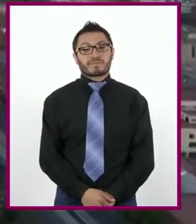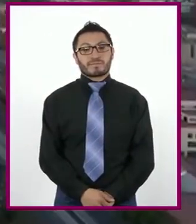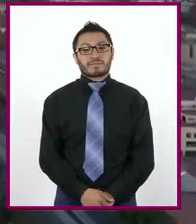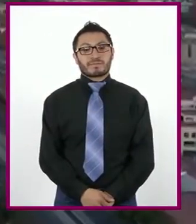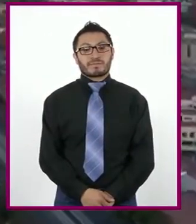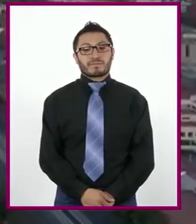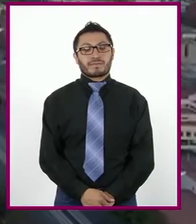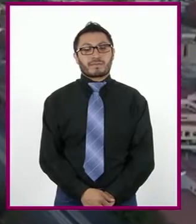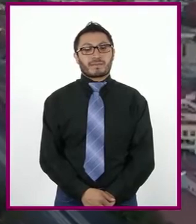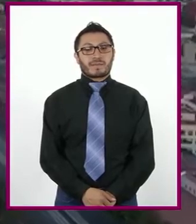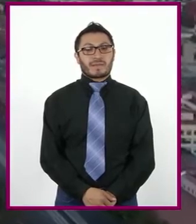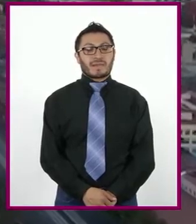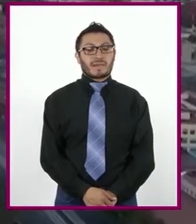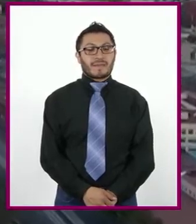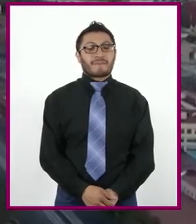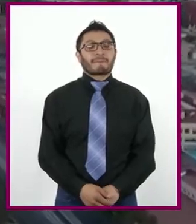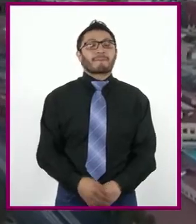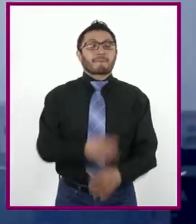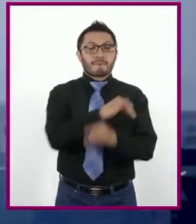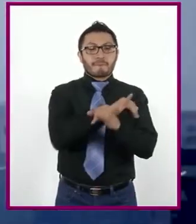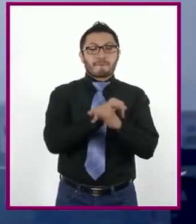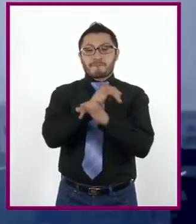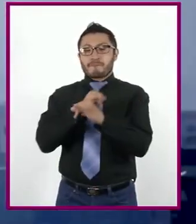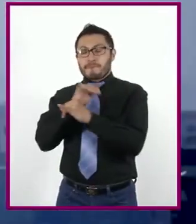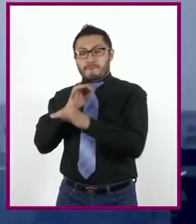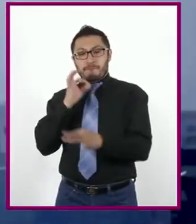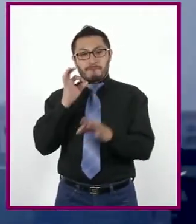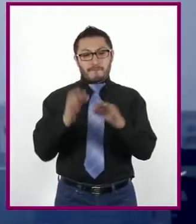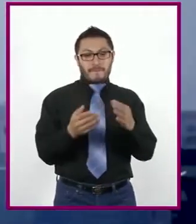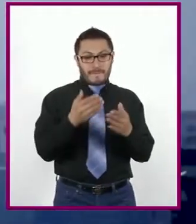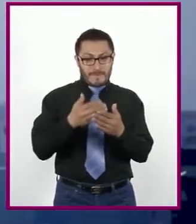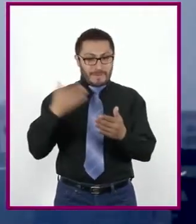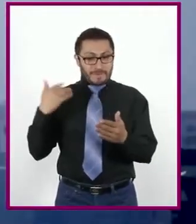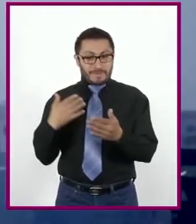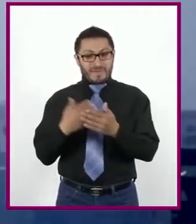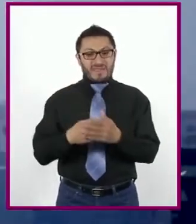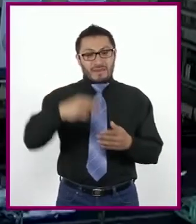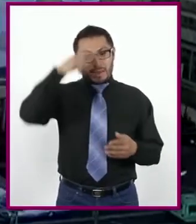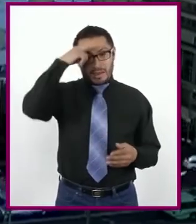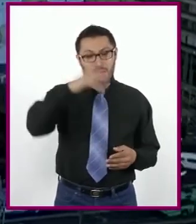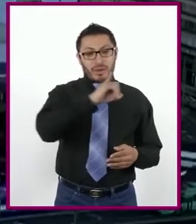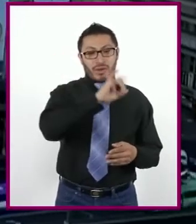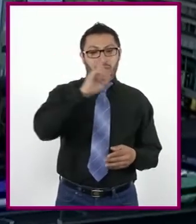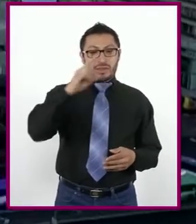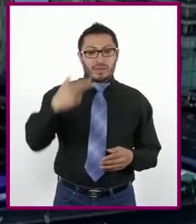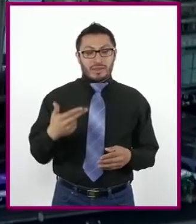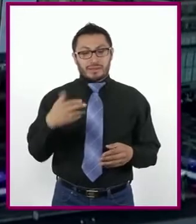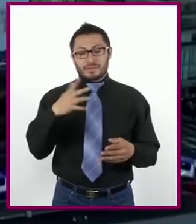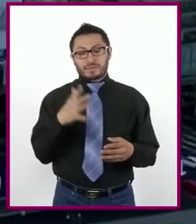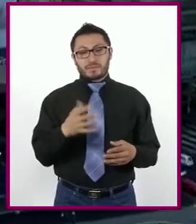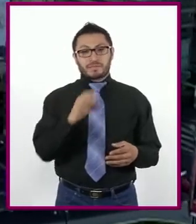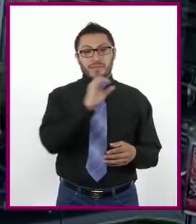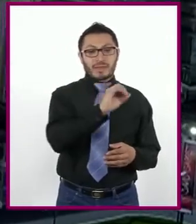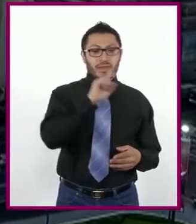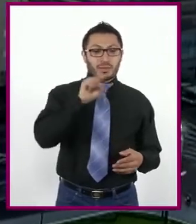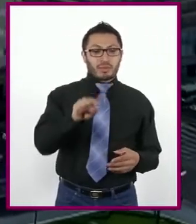Las últimas estimaciones oficiales indican que México tiene un IDH promedio de 0